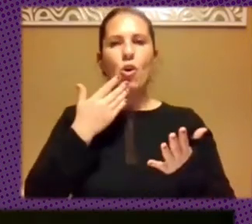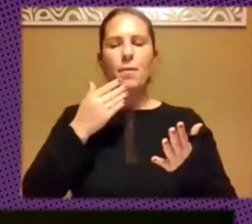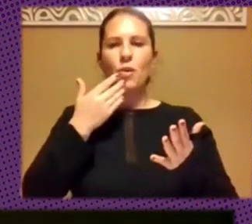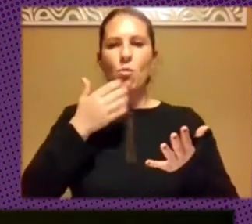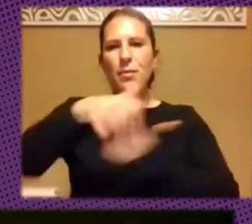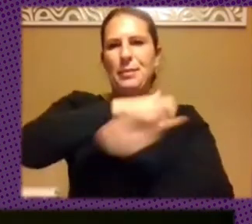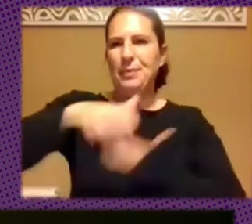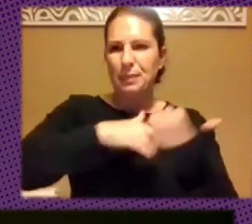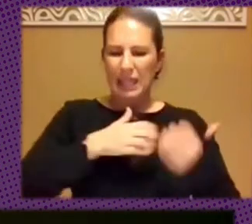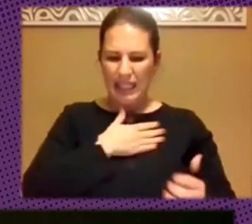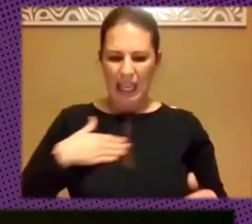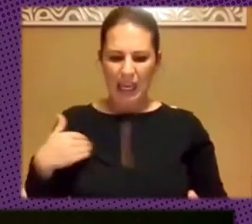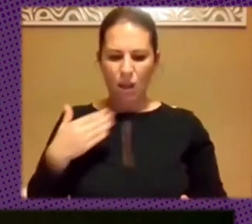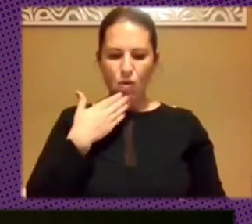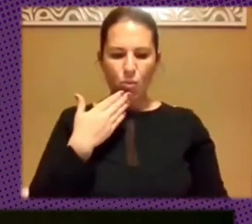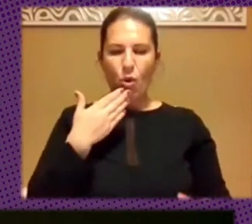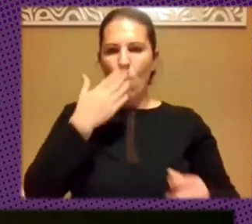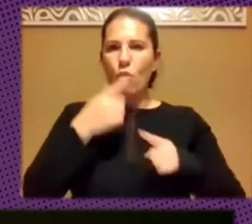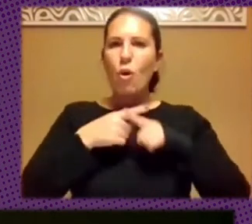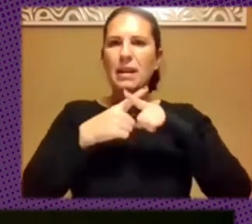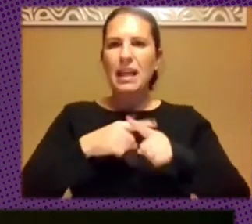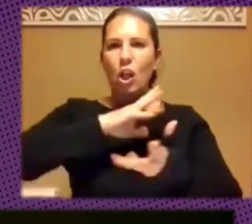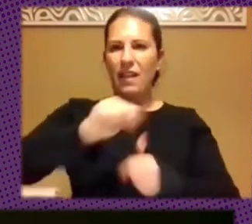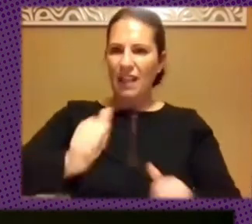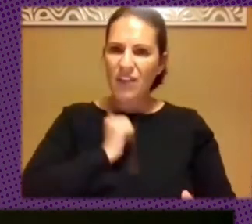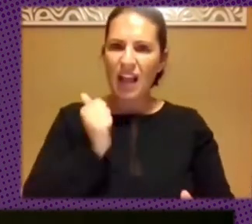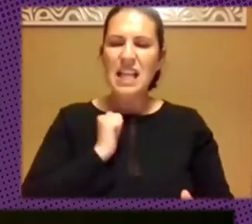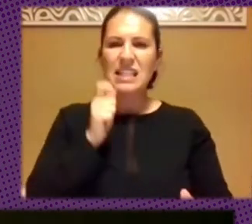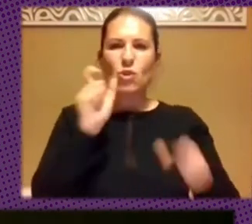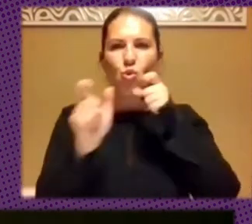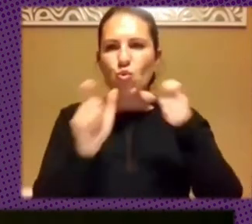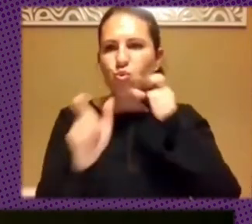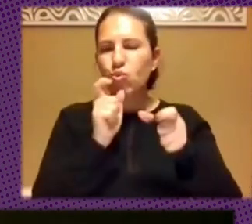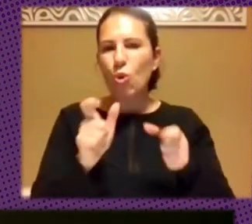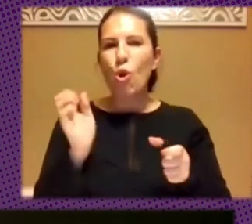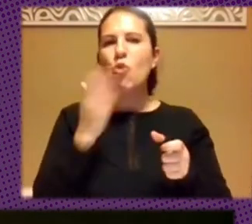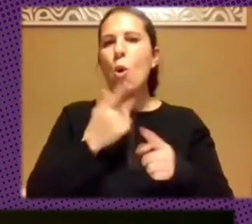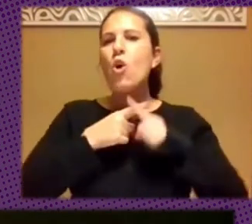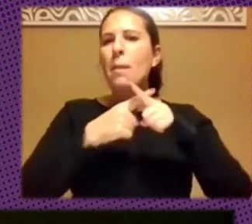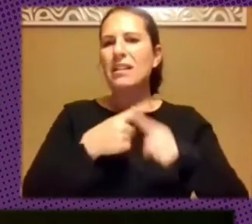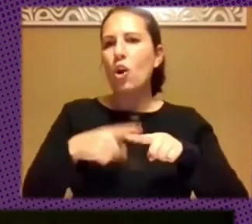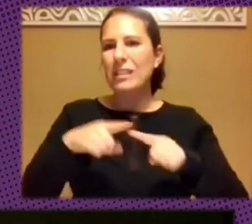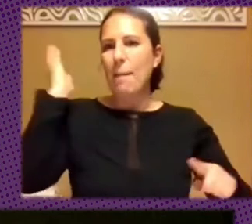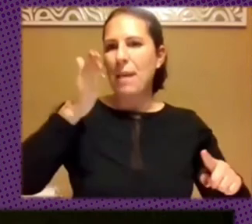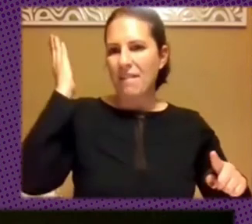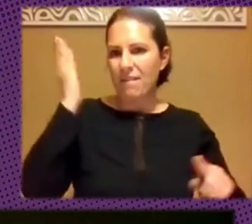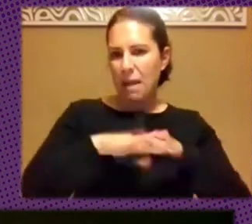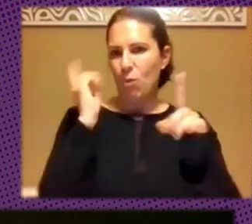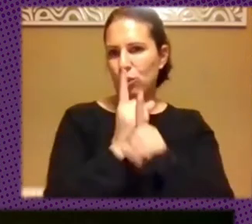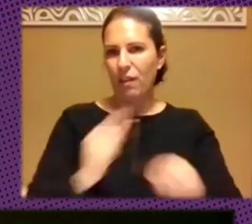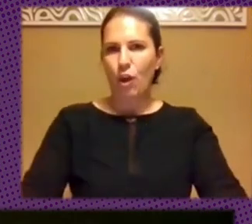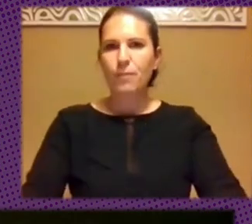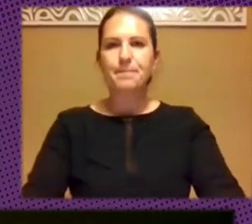compartir noticias falsas, compartir insultos, compartir como una actividad que era dañina a lo que era la oposición.